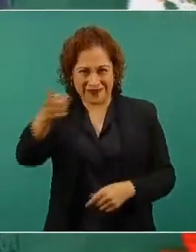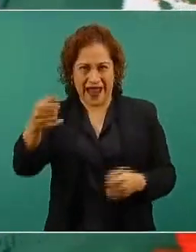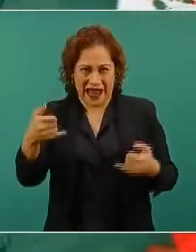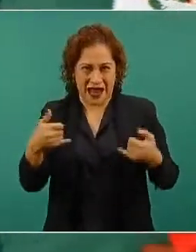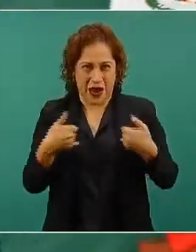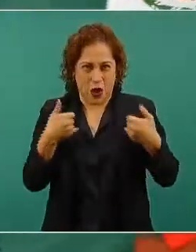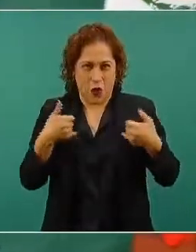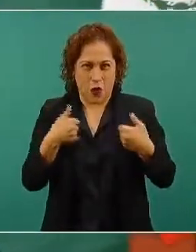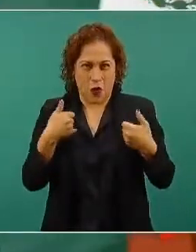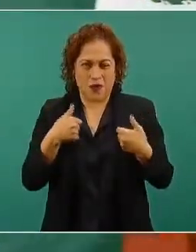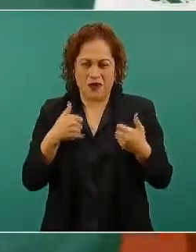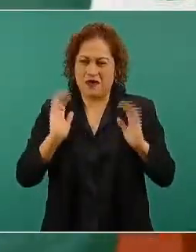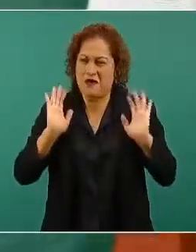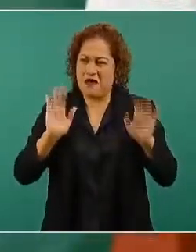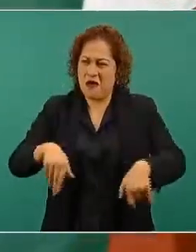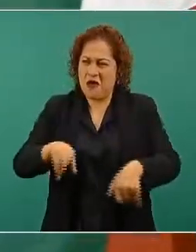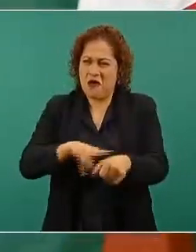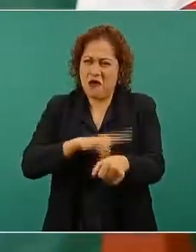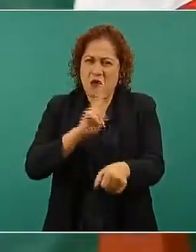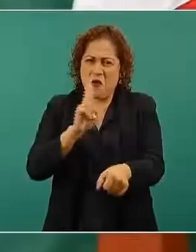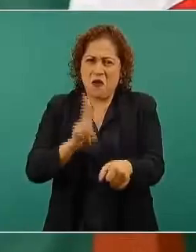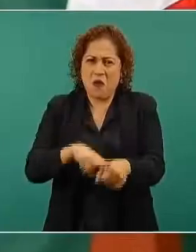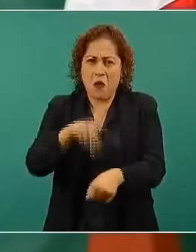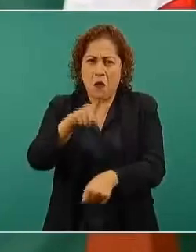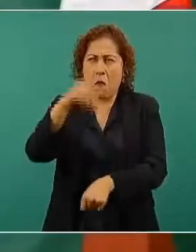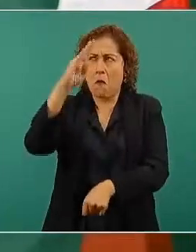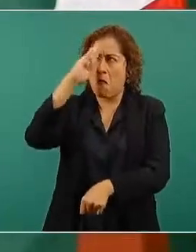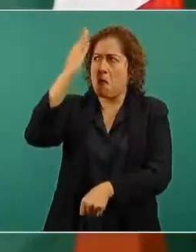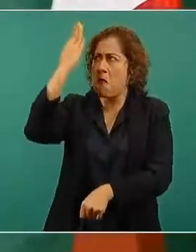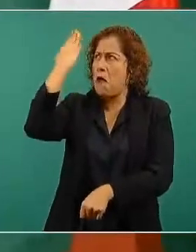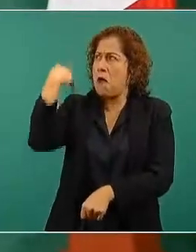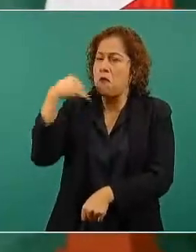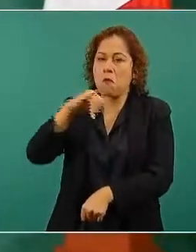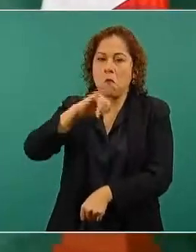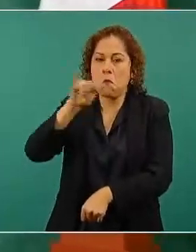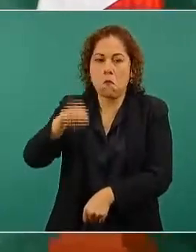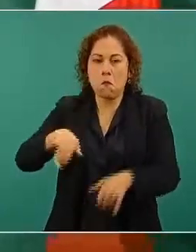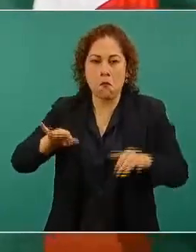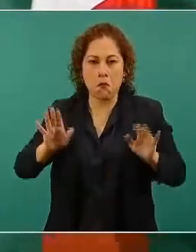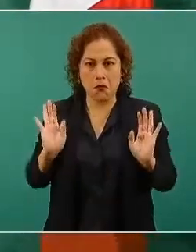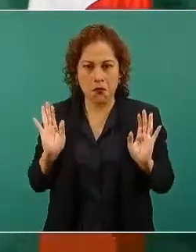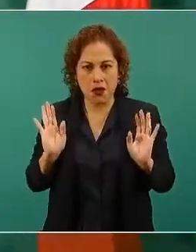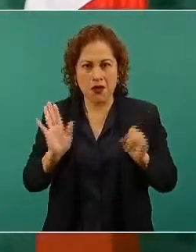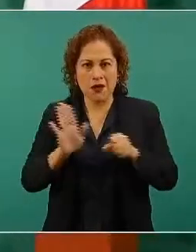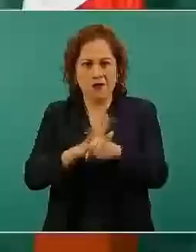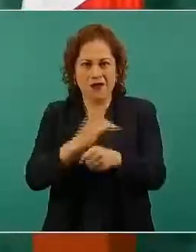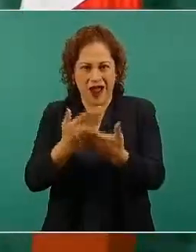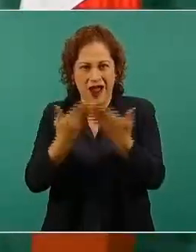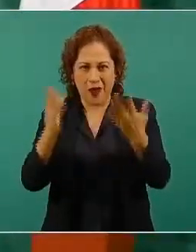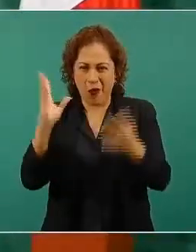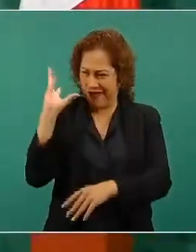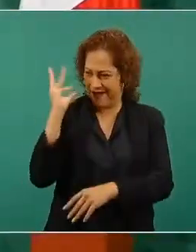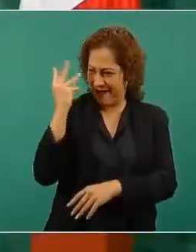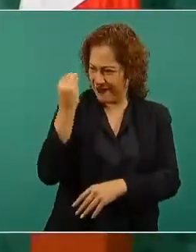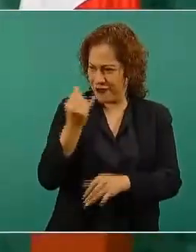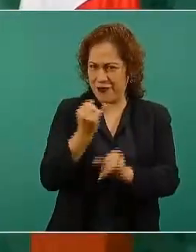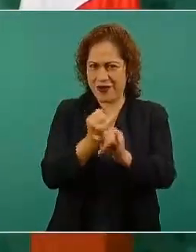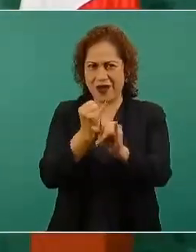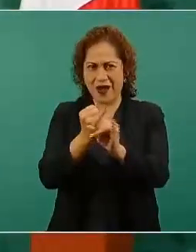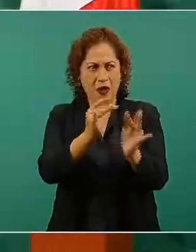pues sí porque les toca a ellos utilizar estos instrumentos pero antes